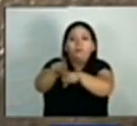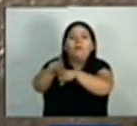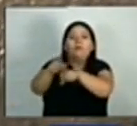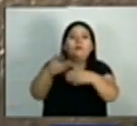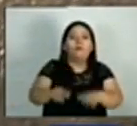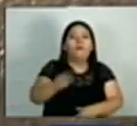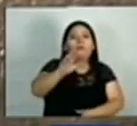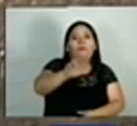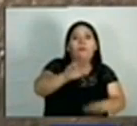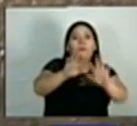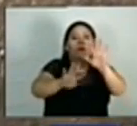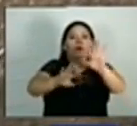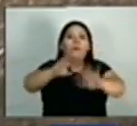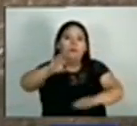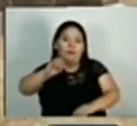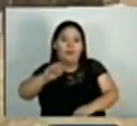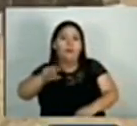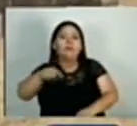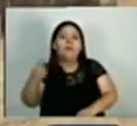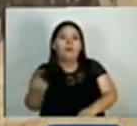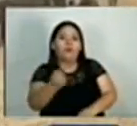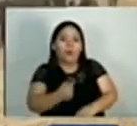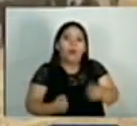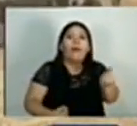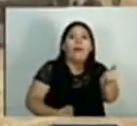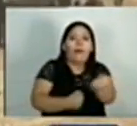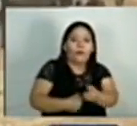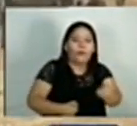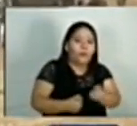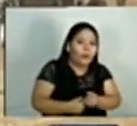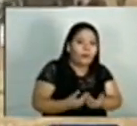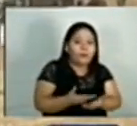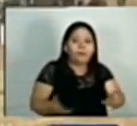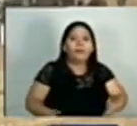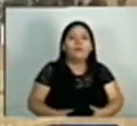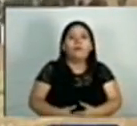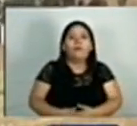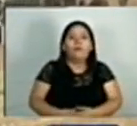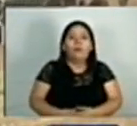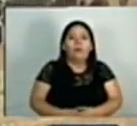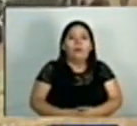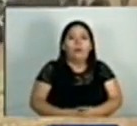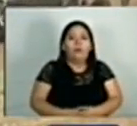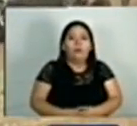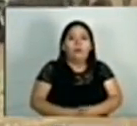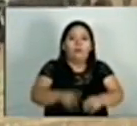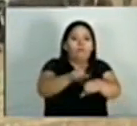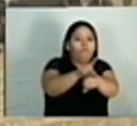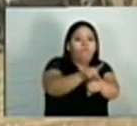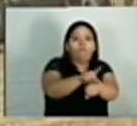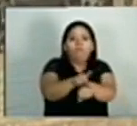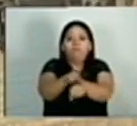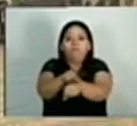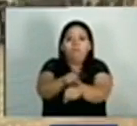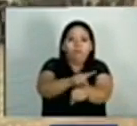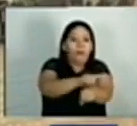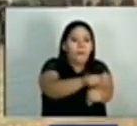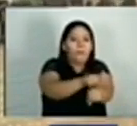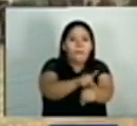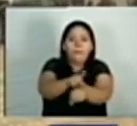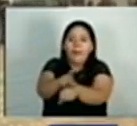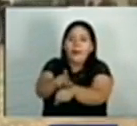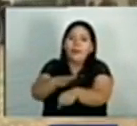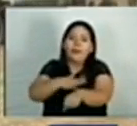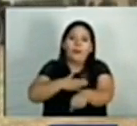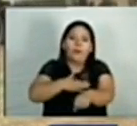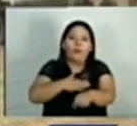de más de 300.000 reservistas que se sumaron a las labores militares. Tanques y tropas están en la zona para esa reparación